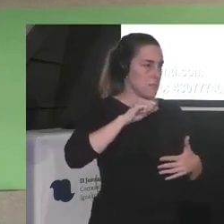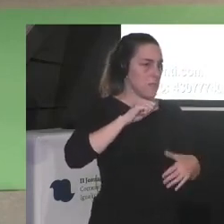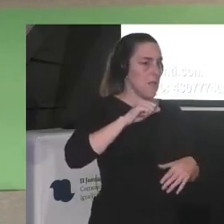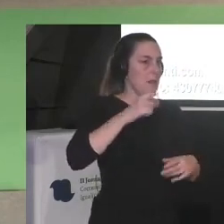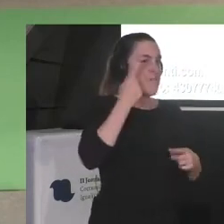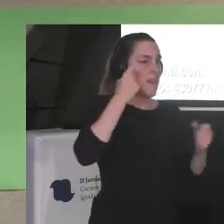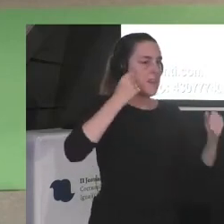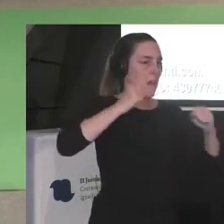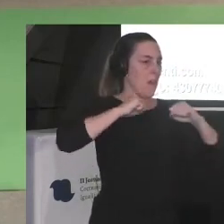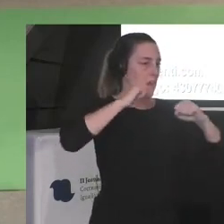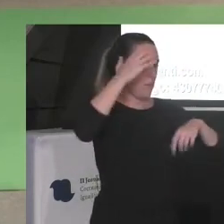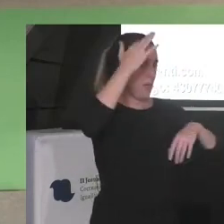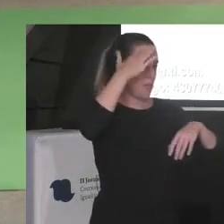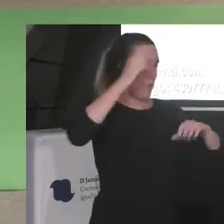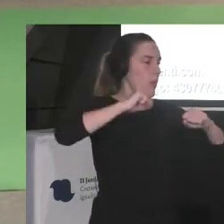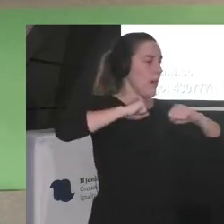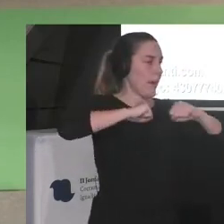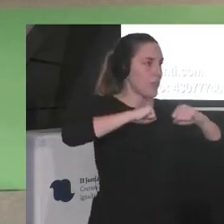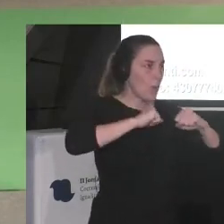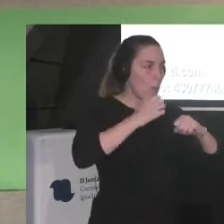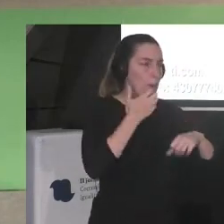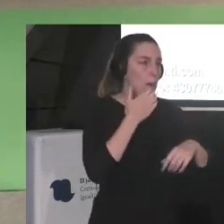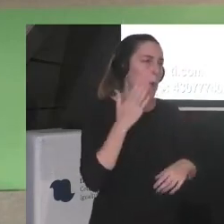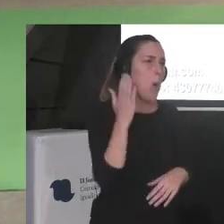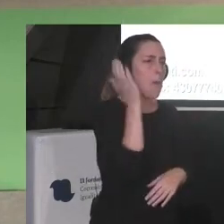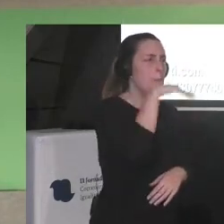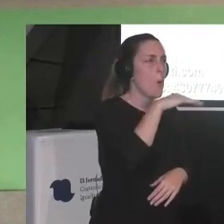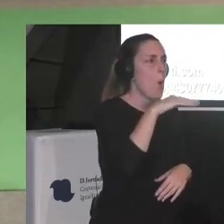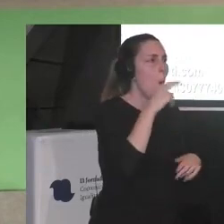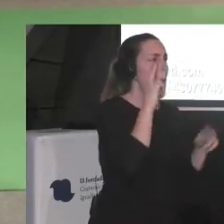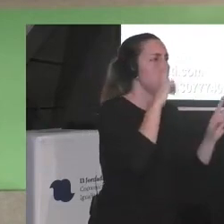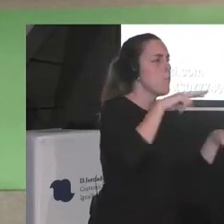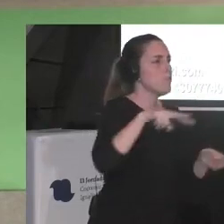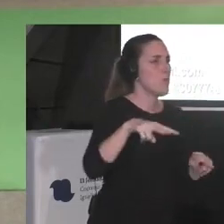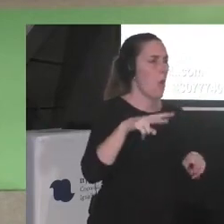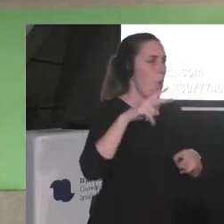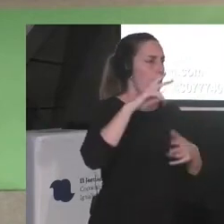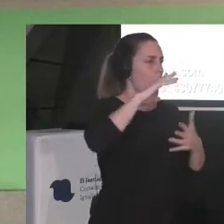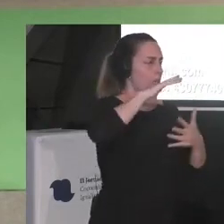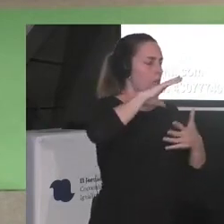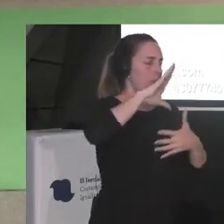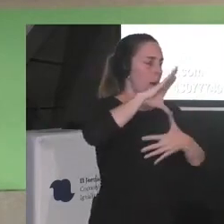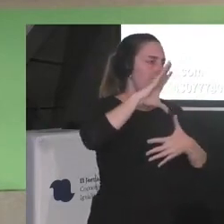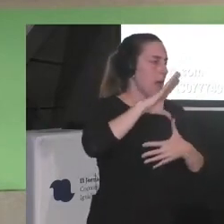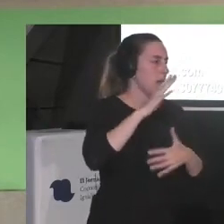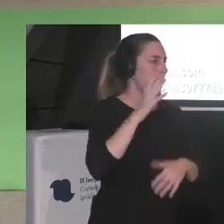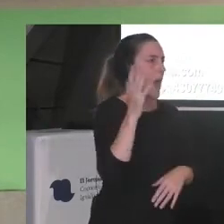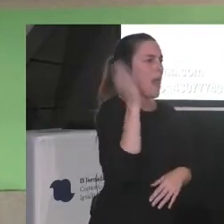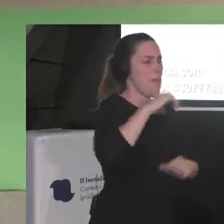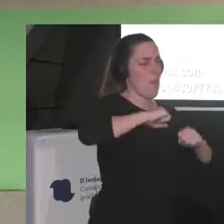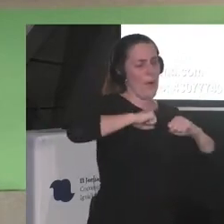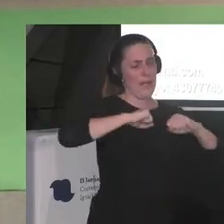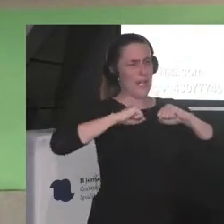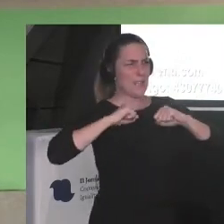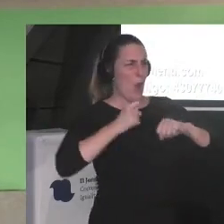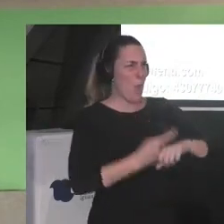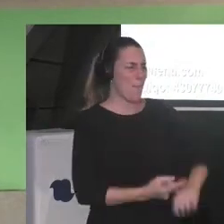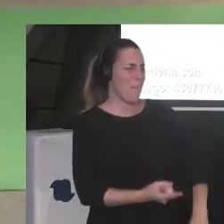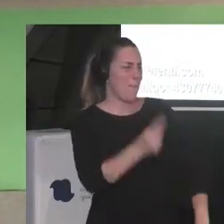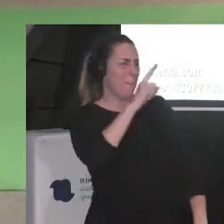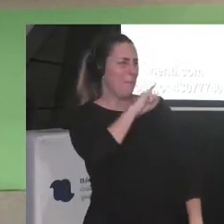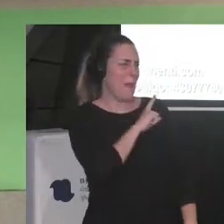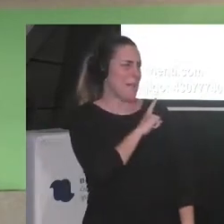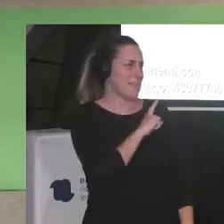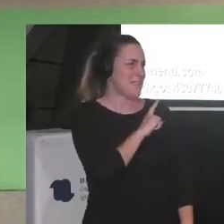tratando de que la cosa ahí no sé vámonos al Museo de América ¿no? metámonos ahí un dancing de reggaetón a lo bestia que